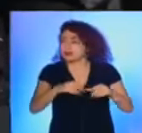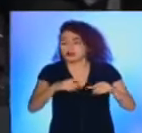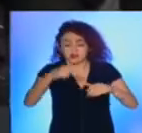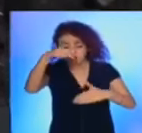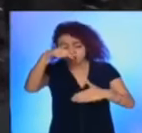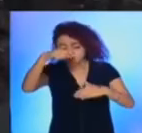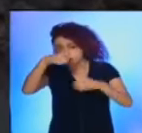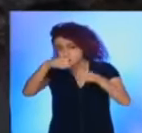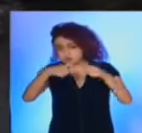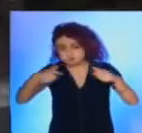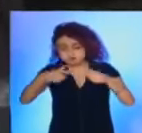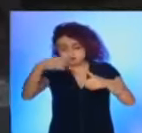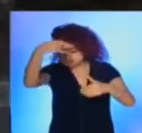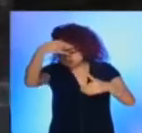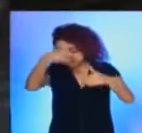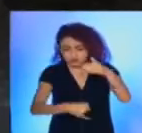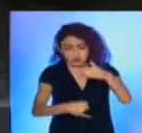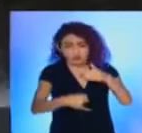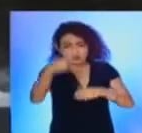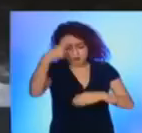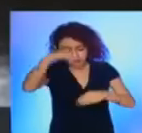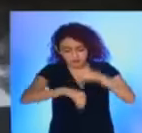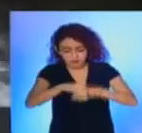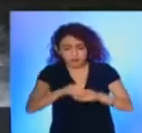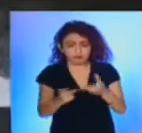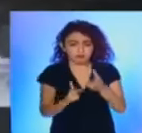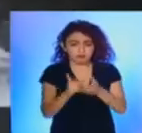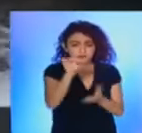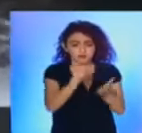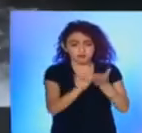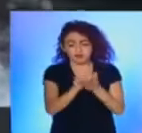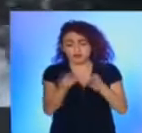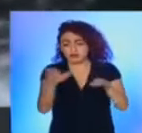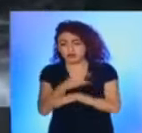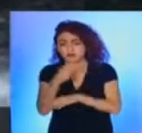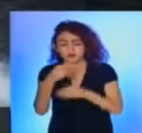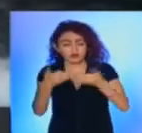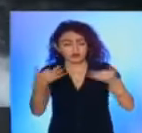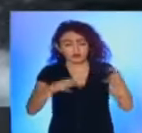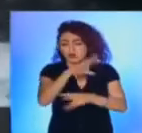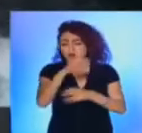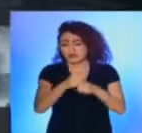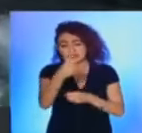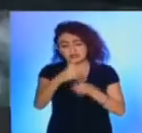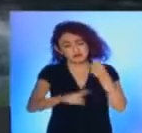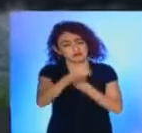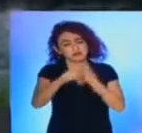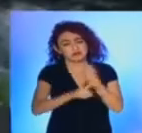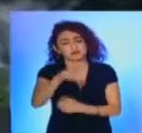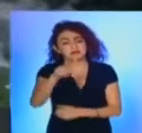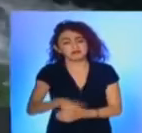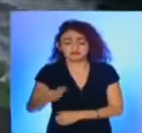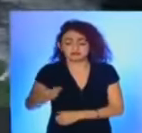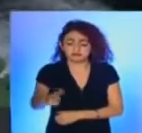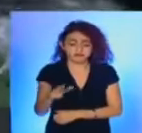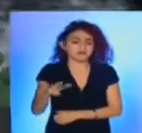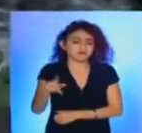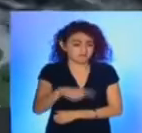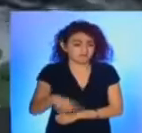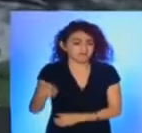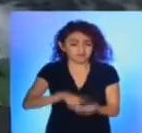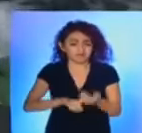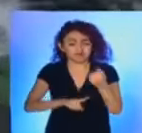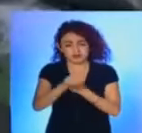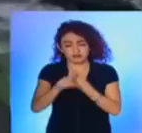de pozos profundos para cultivo de aguacate, cambio de uso de suelo. Todo eso está afectando a toda la microcuenca y efectivamente